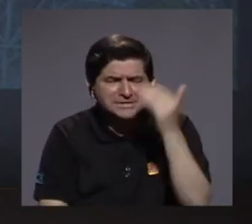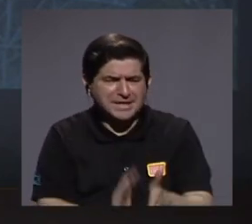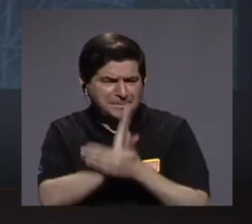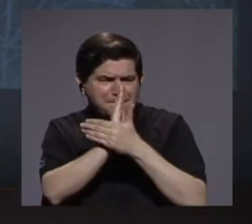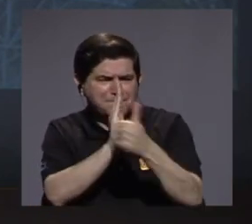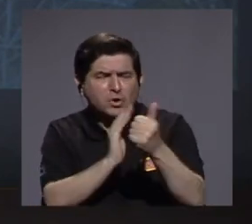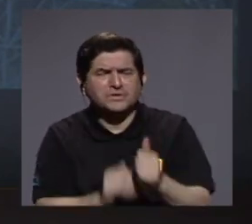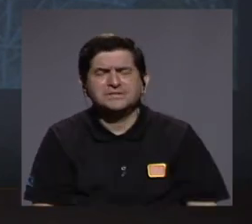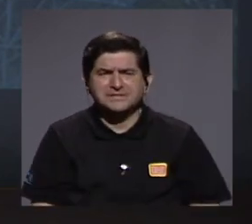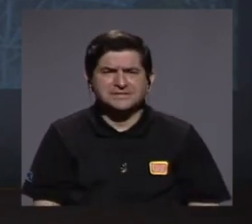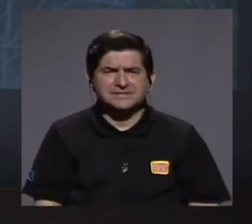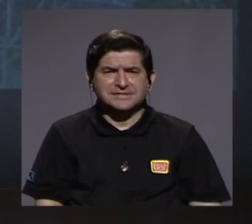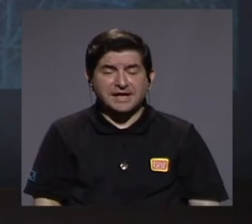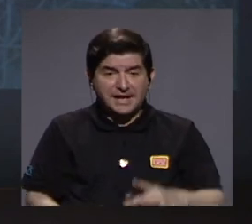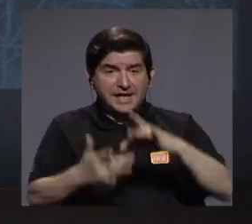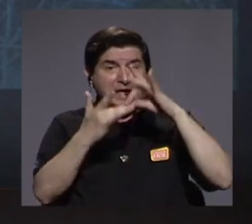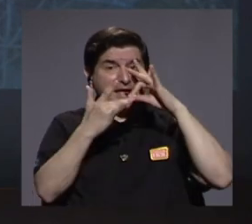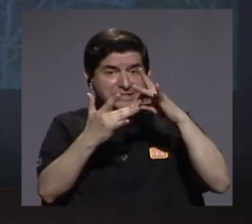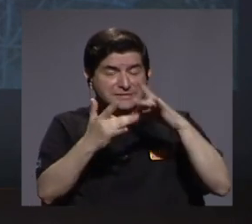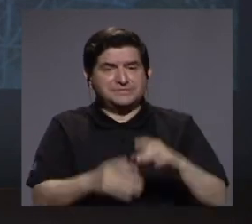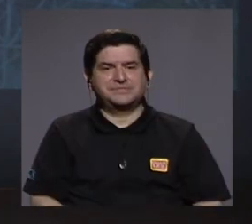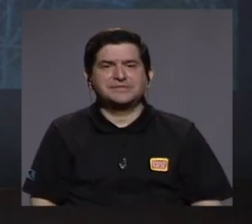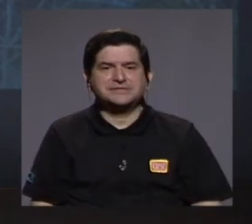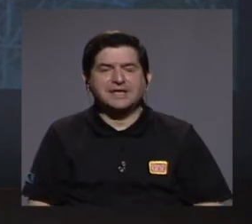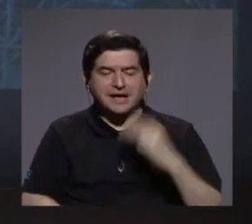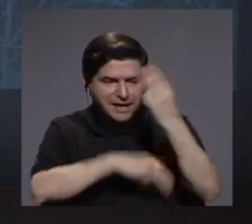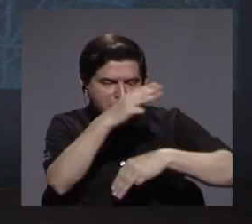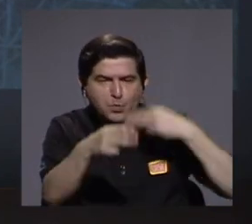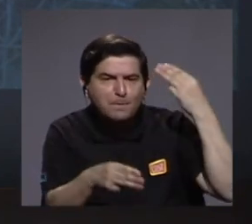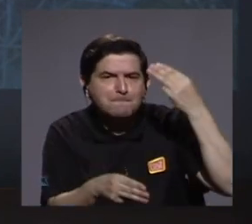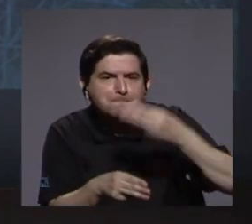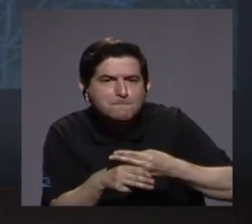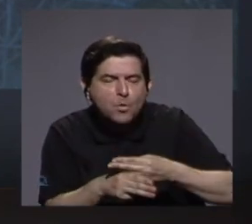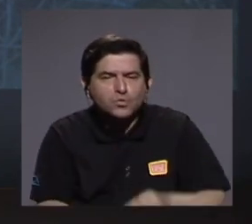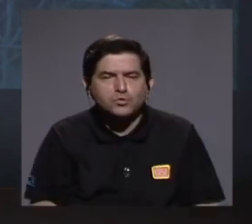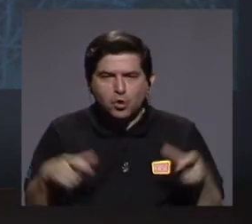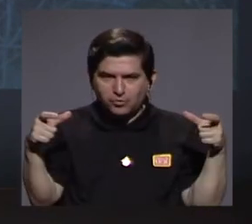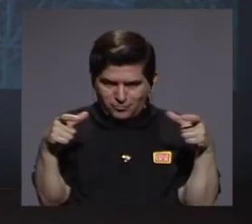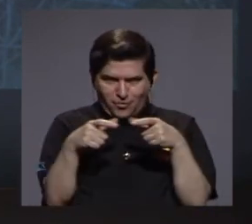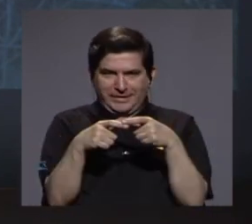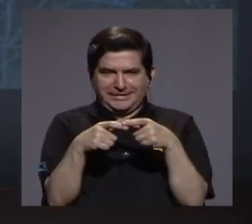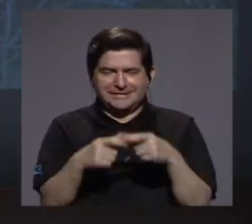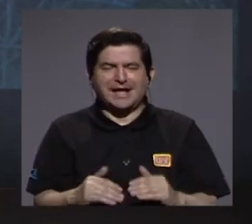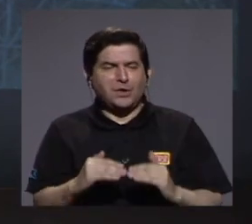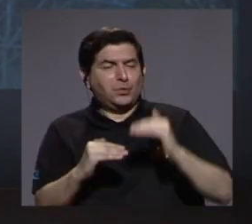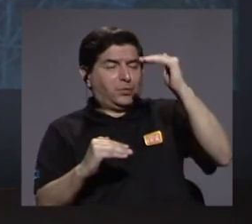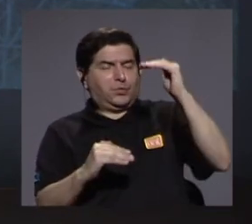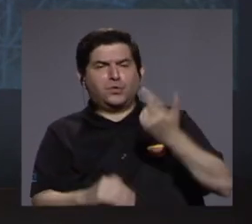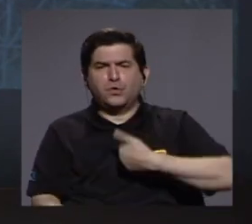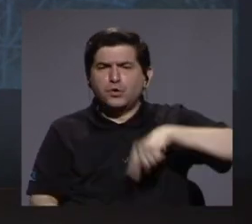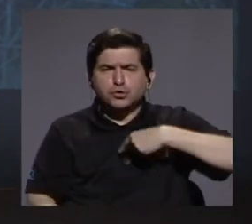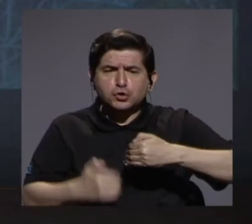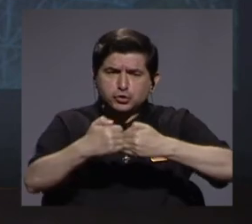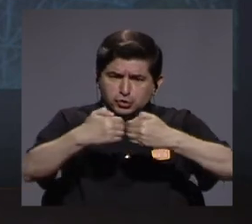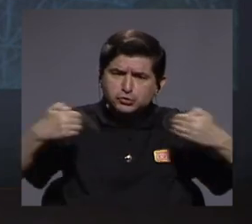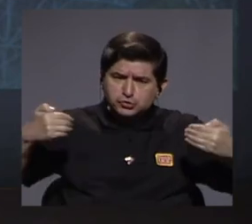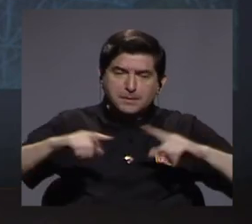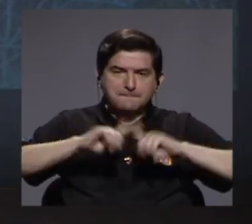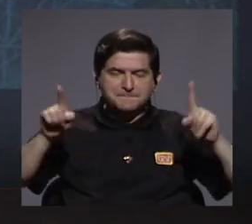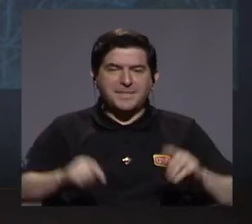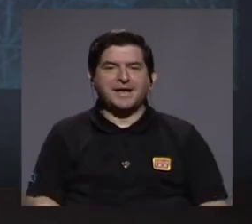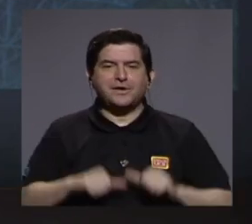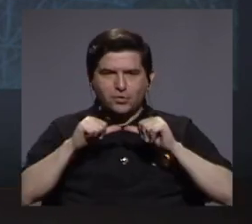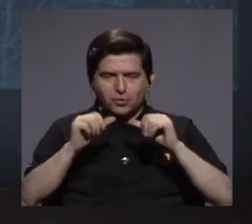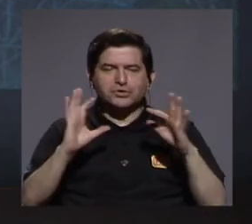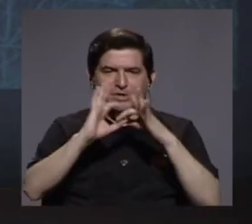potenciemos el talento y sobre todo vivamos en un mundo más conectado, donde aunque estemos distanciados, debemos